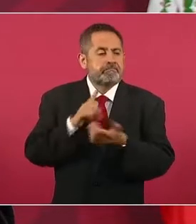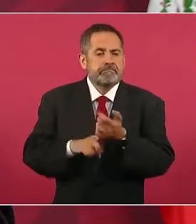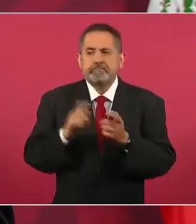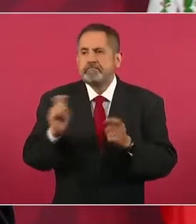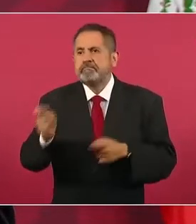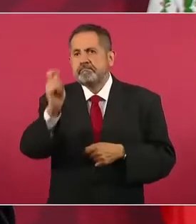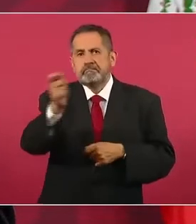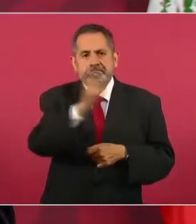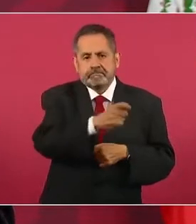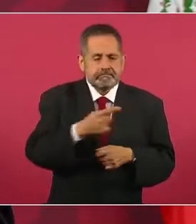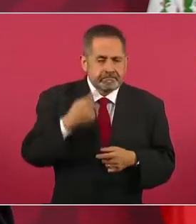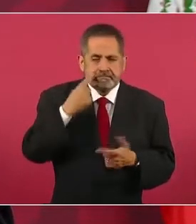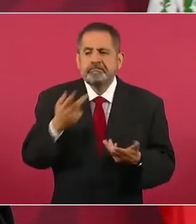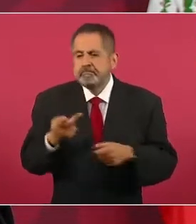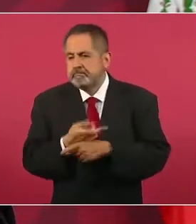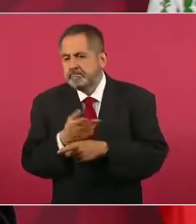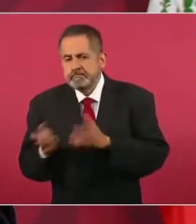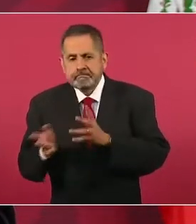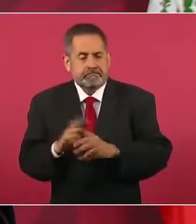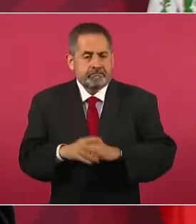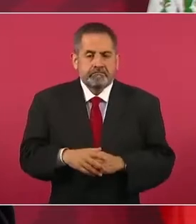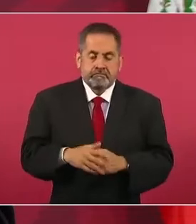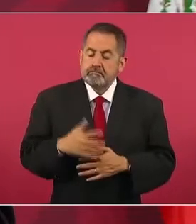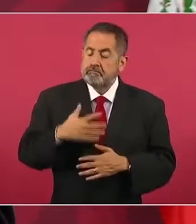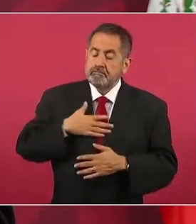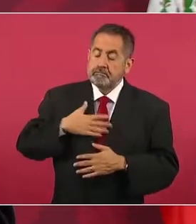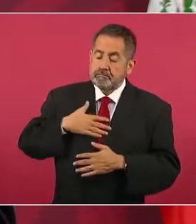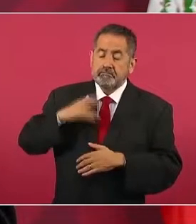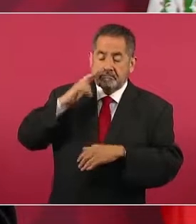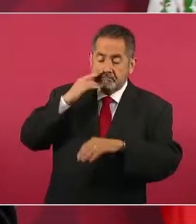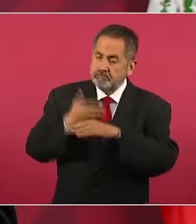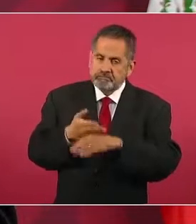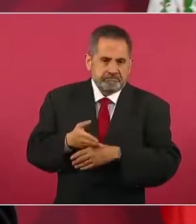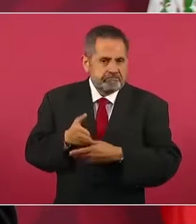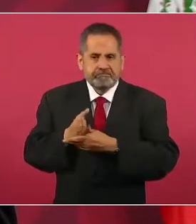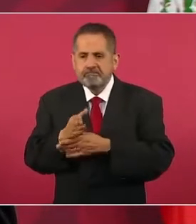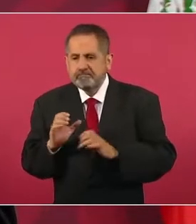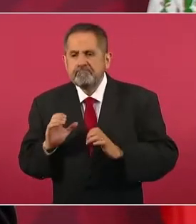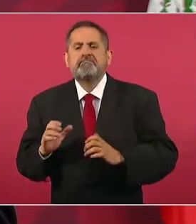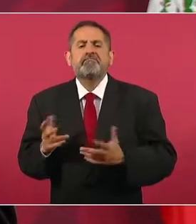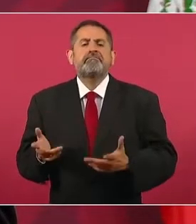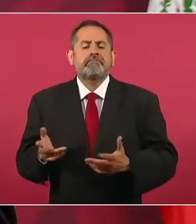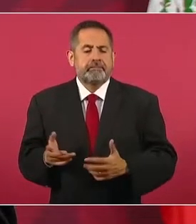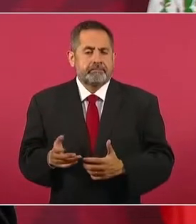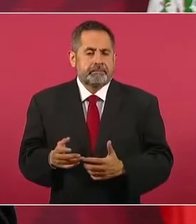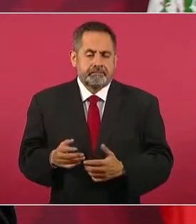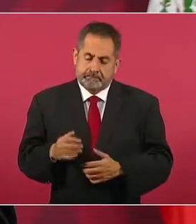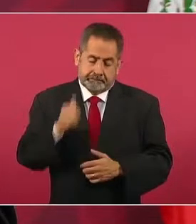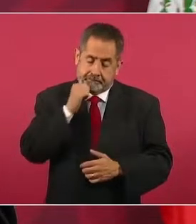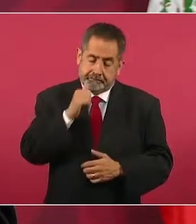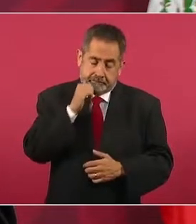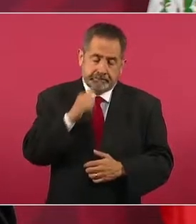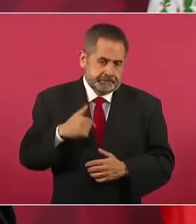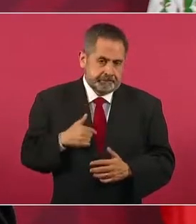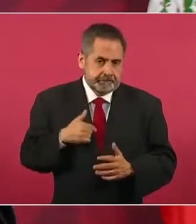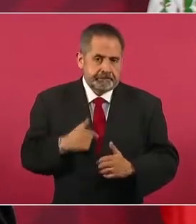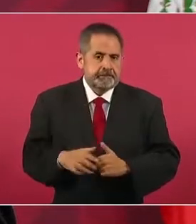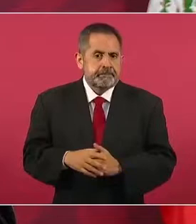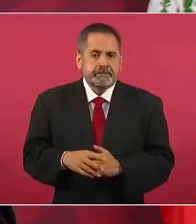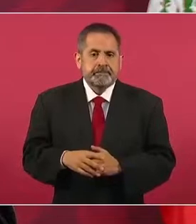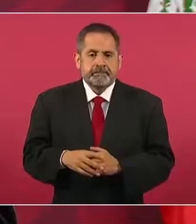con toda la responsabilidad y